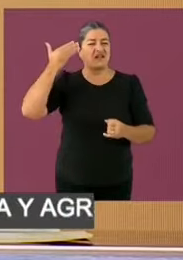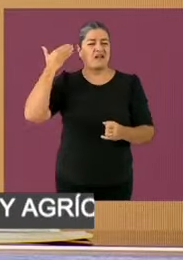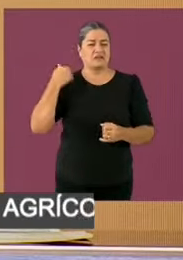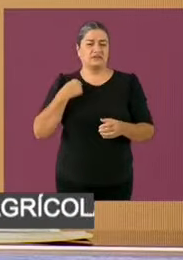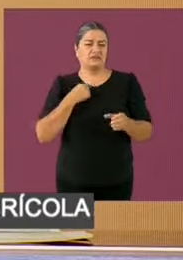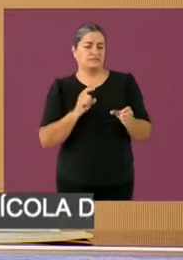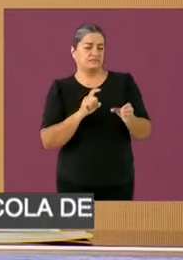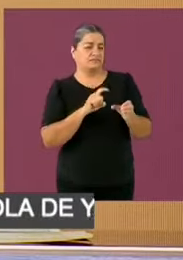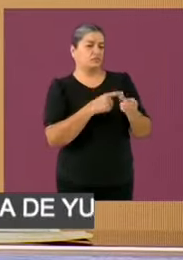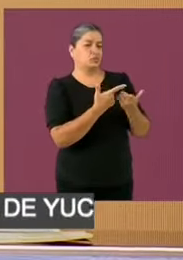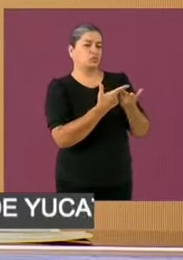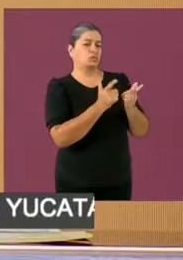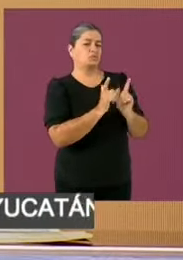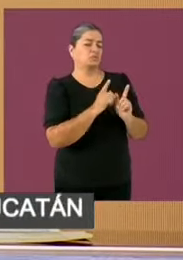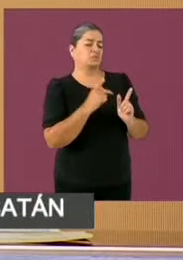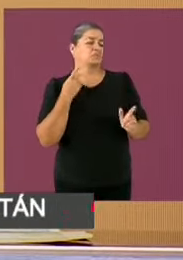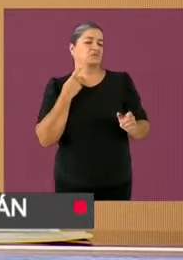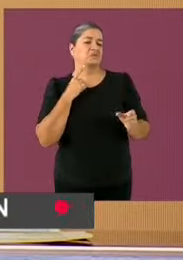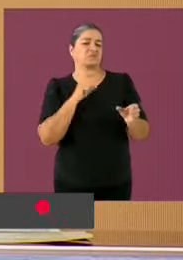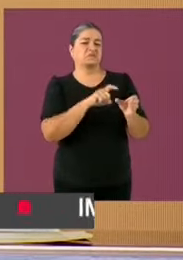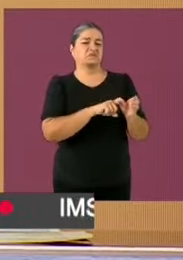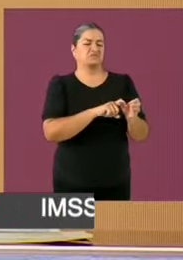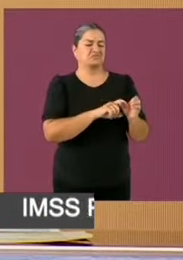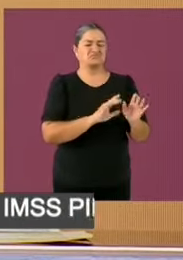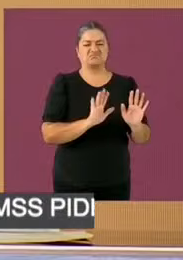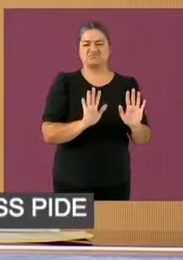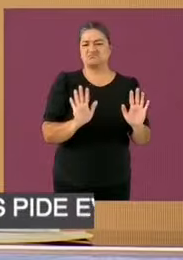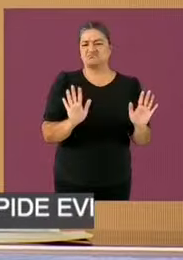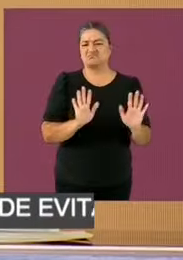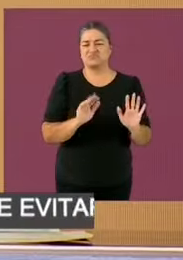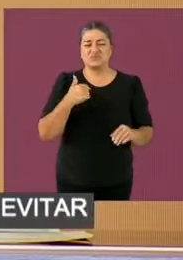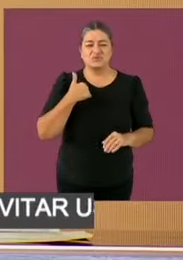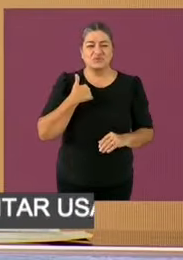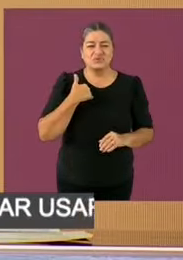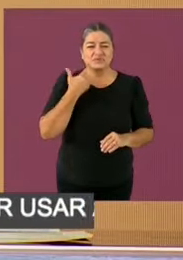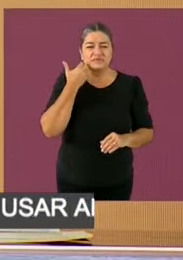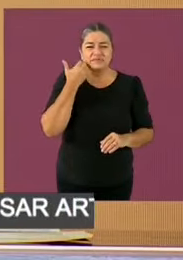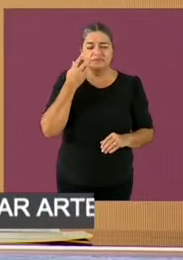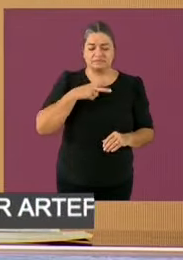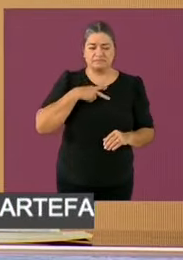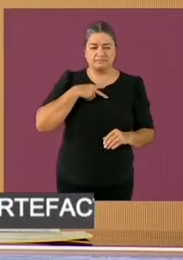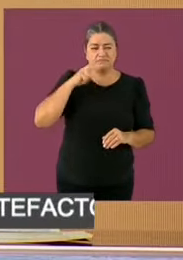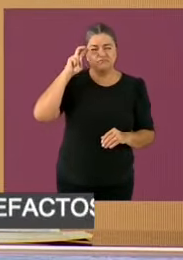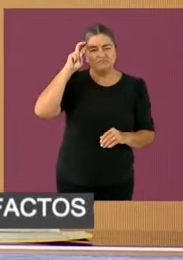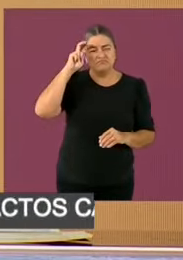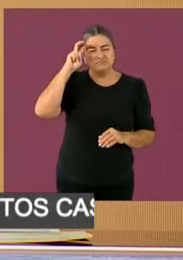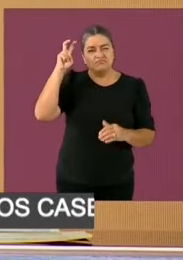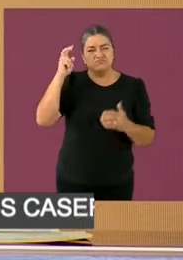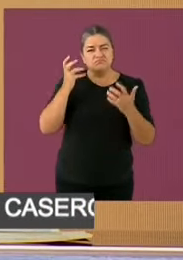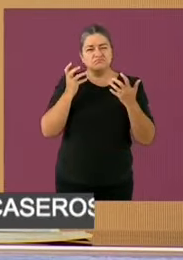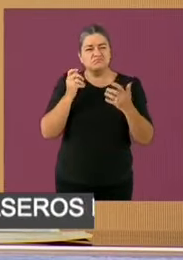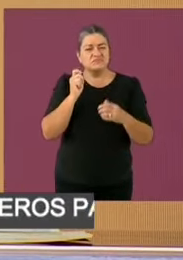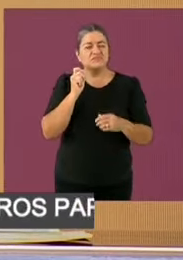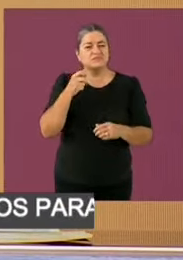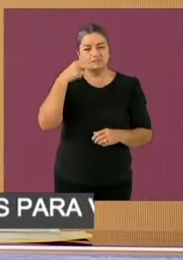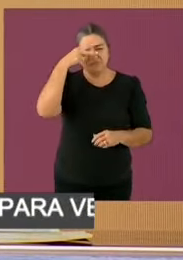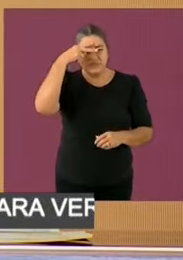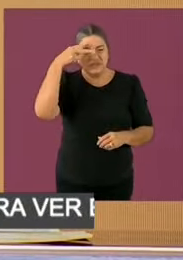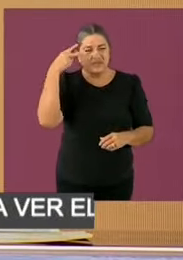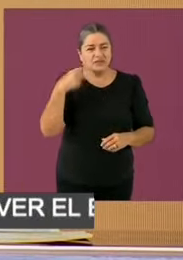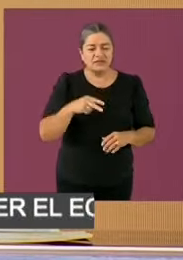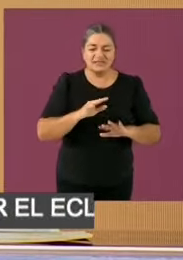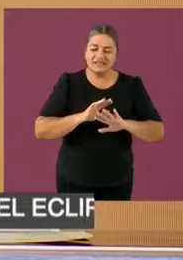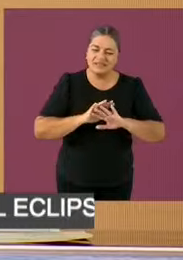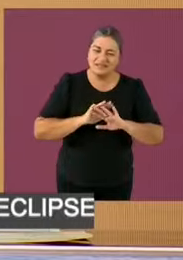militaré. Mi sueño es que realmente a este país le vaya mucho mejor que se acabe la división, el odio. En 2018,